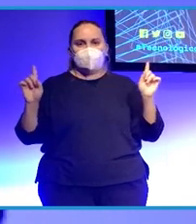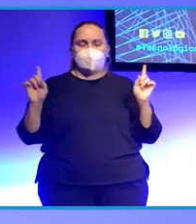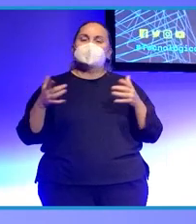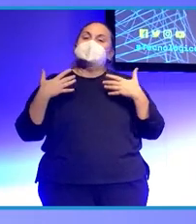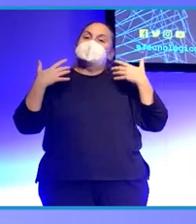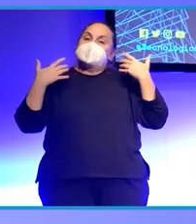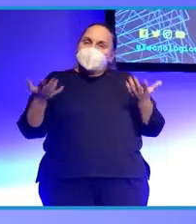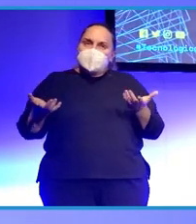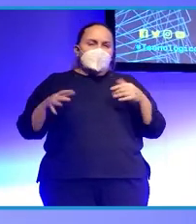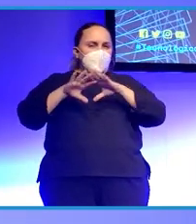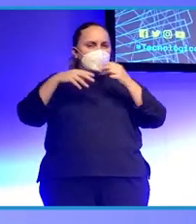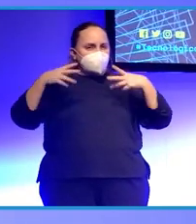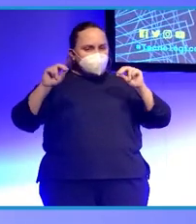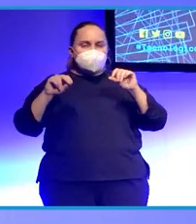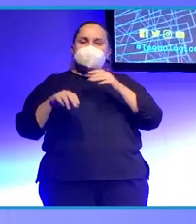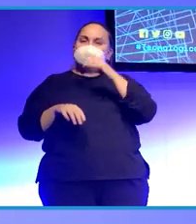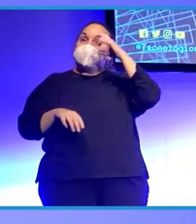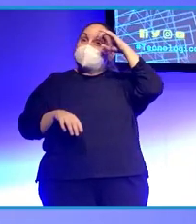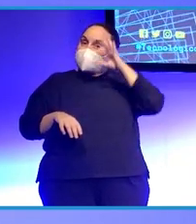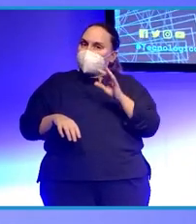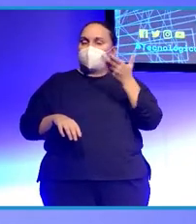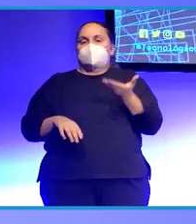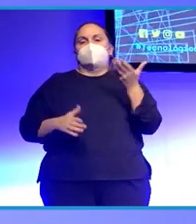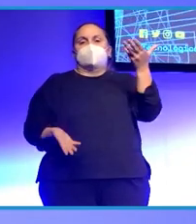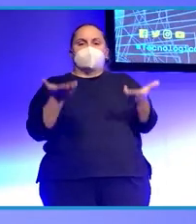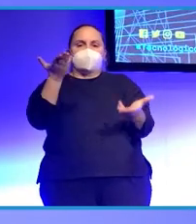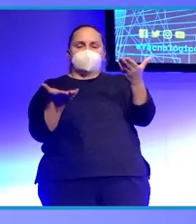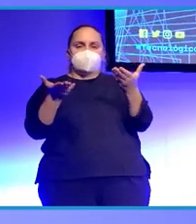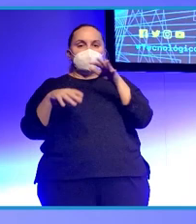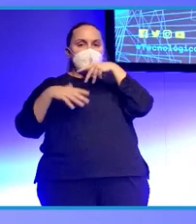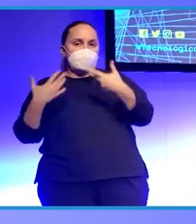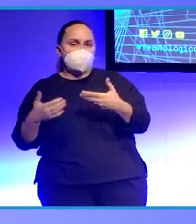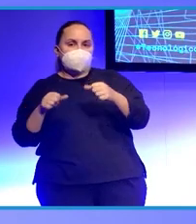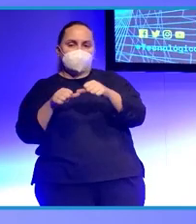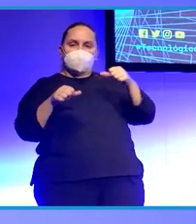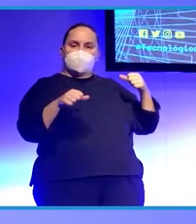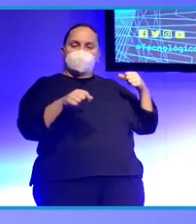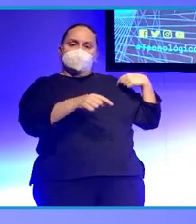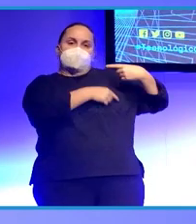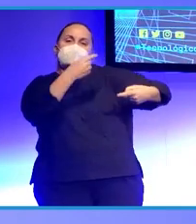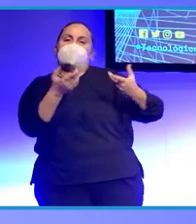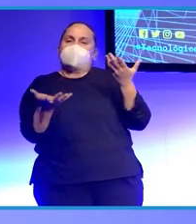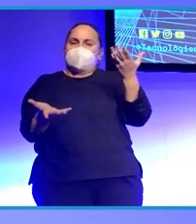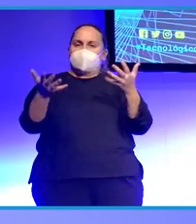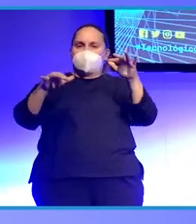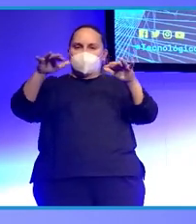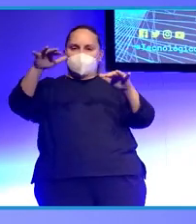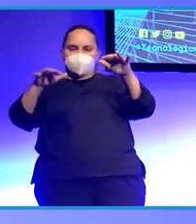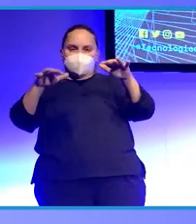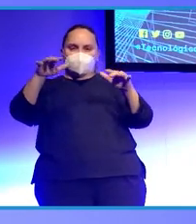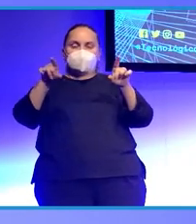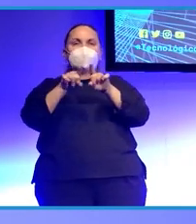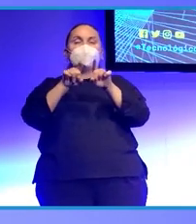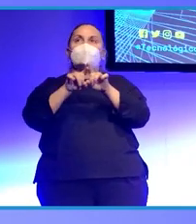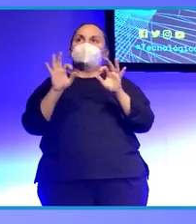creo que hay que buscar el equilibrio entre lo que es, con lo que has empezado, ¿no? Con la tortilla, eso, lo que es una